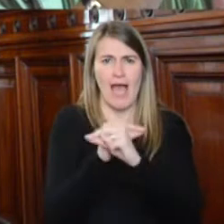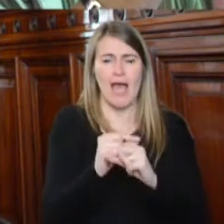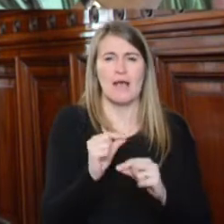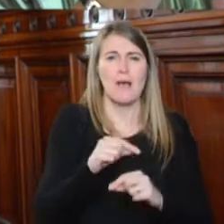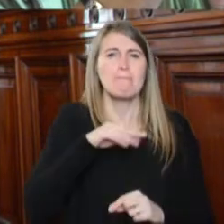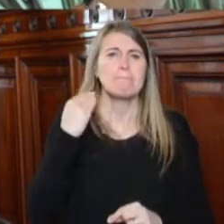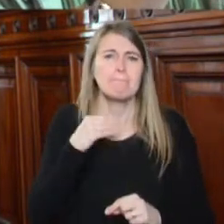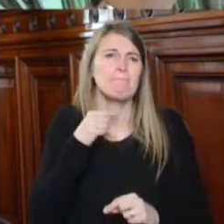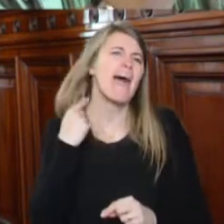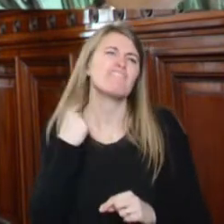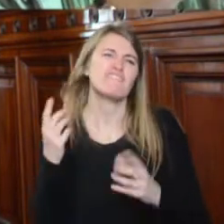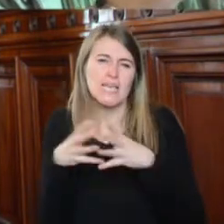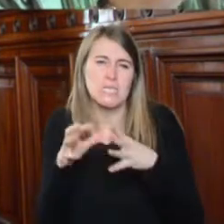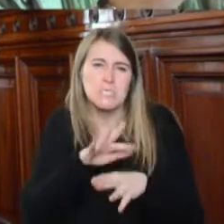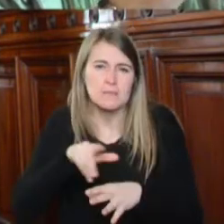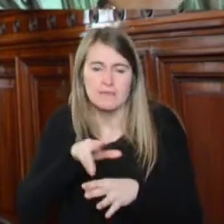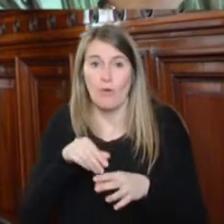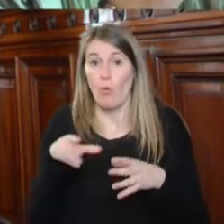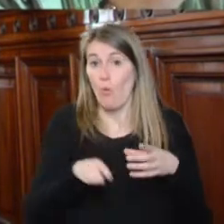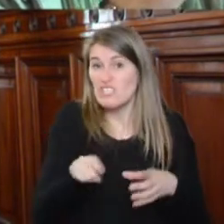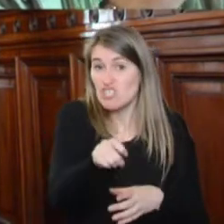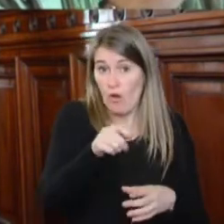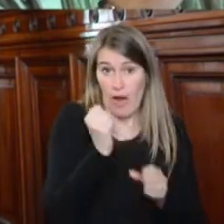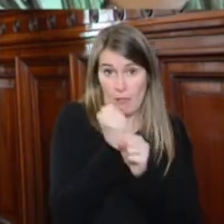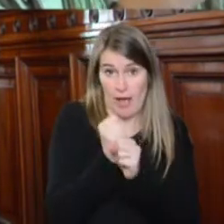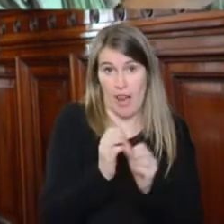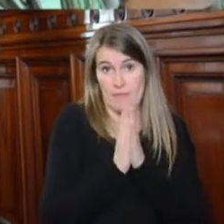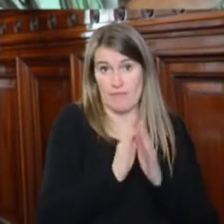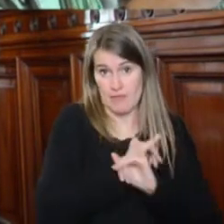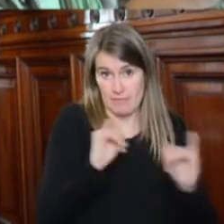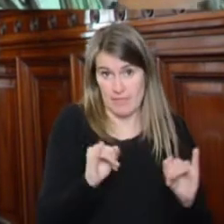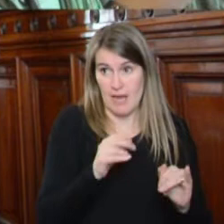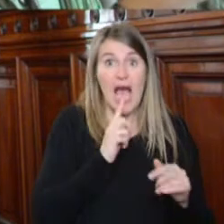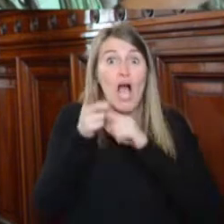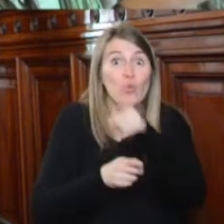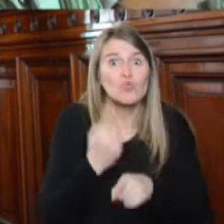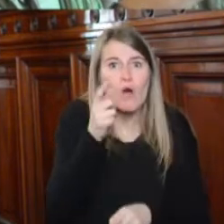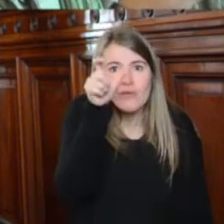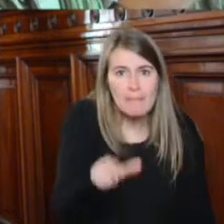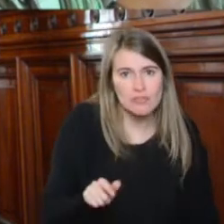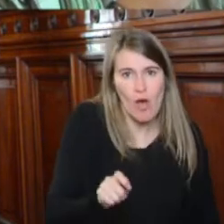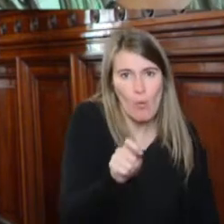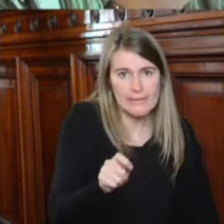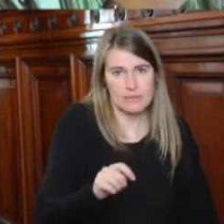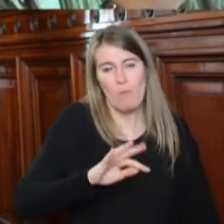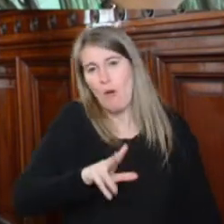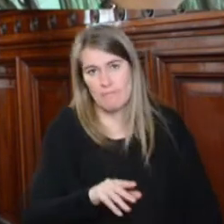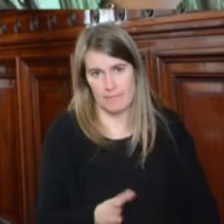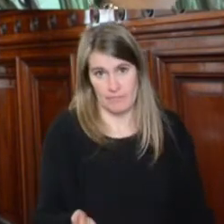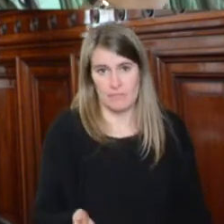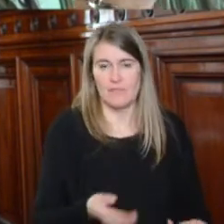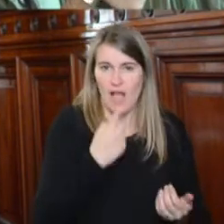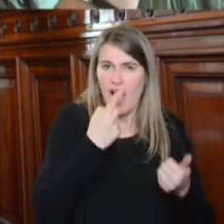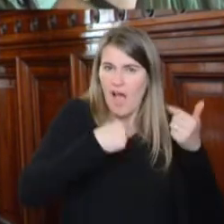diputado nacional Héctor Recalde, jefe de bloque de la primera minoría opositora, reconocido abogado laboralista. Estas expresiones del presidente de la Nación no son